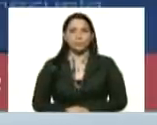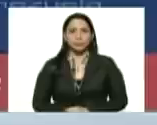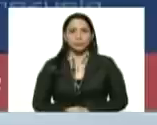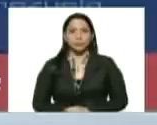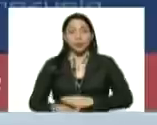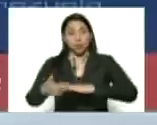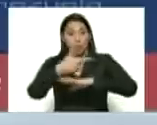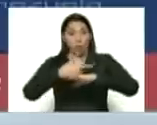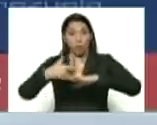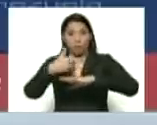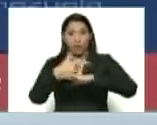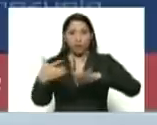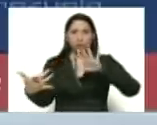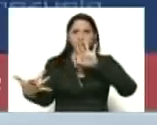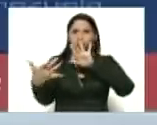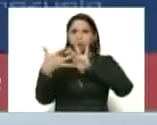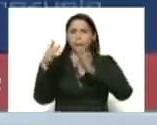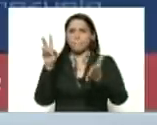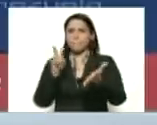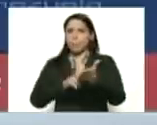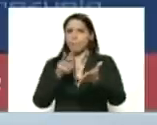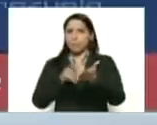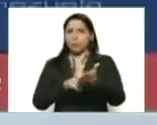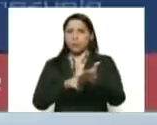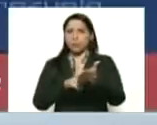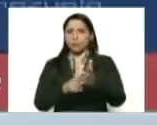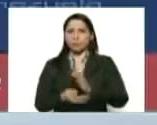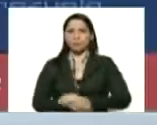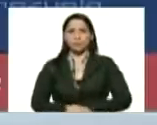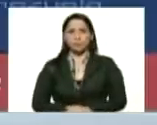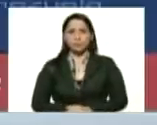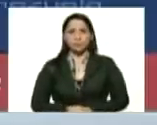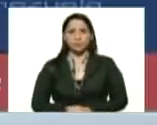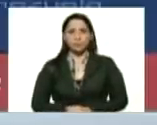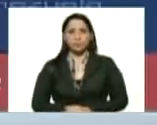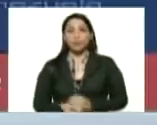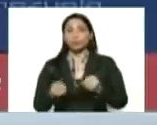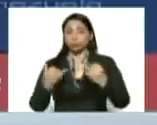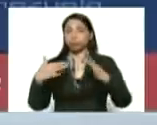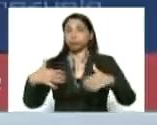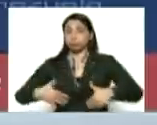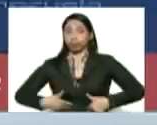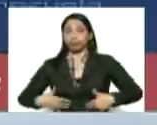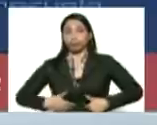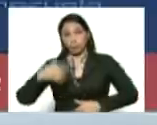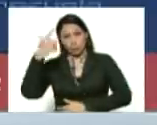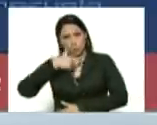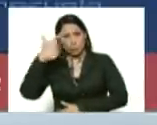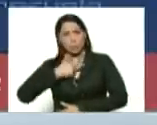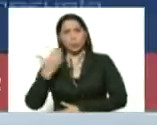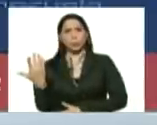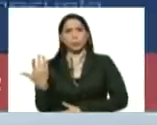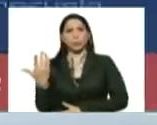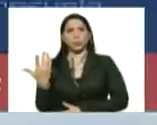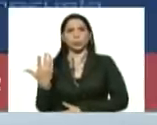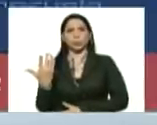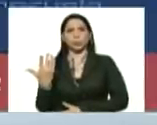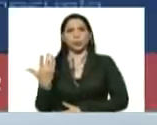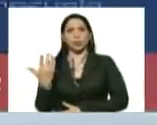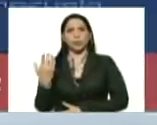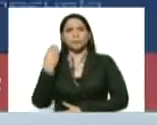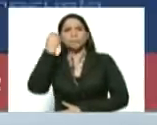Gobierno conectado verdaderamente y con mucho realismo sentido en la realidad con las